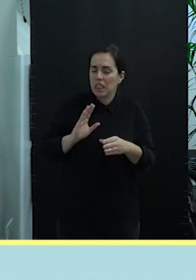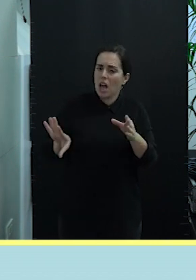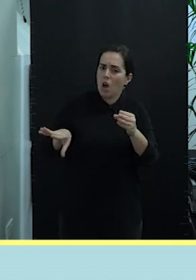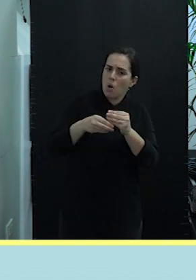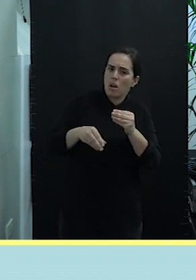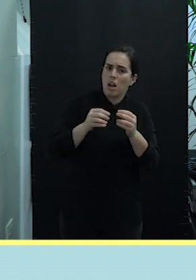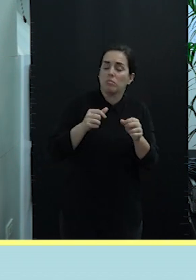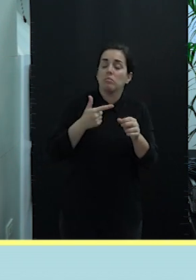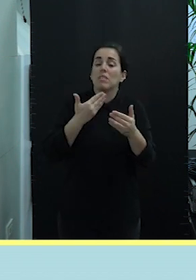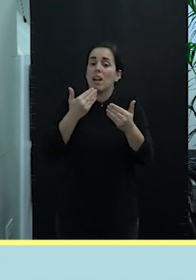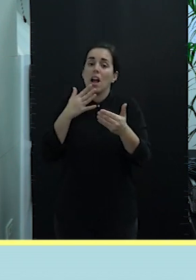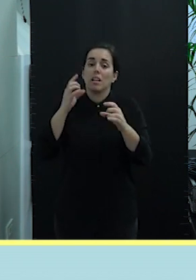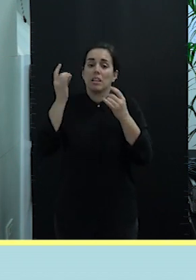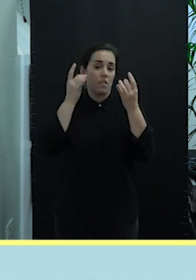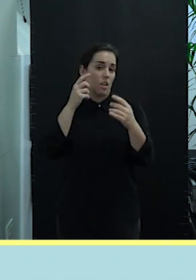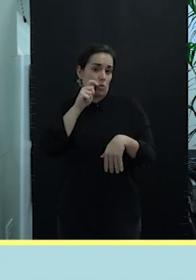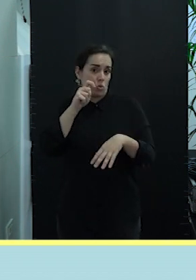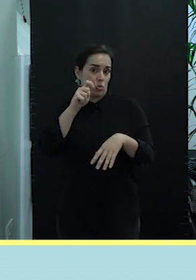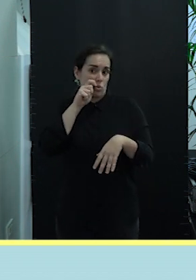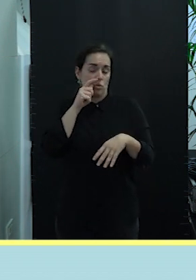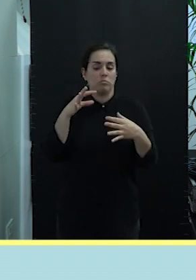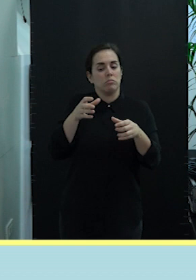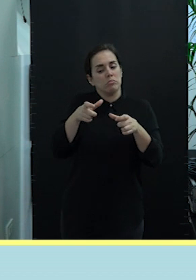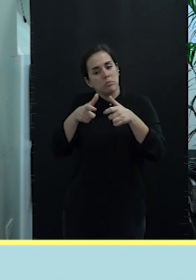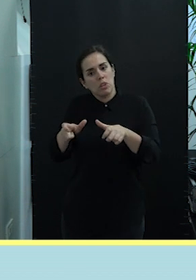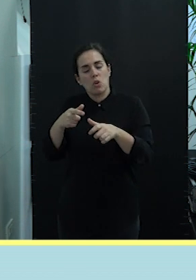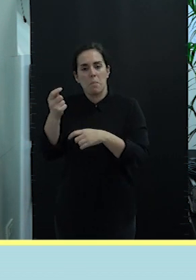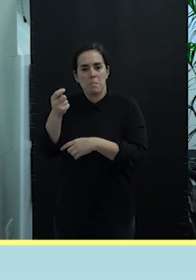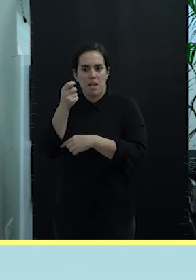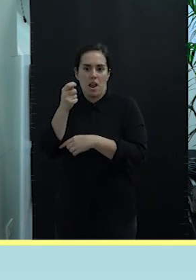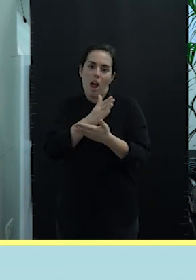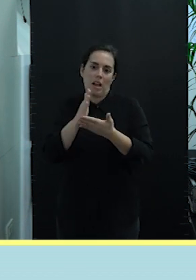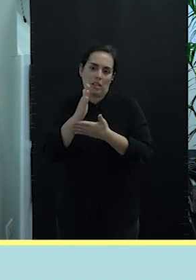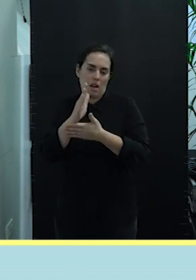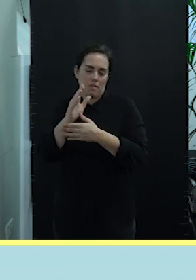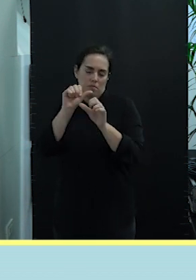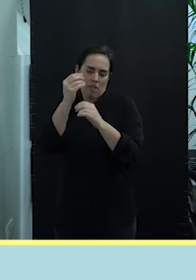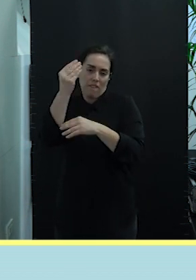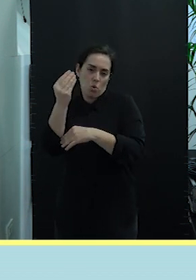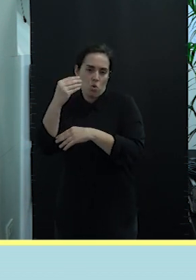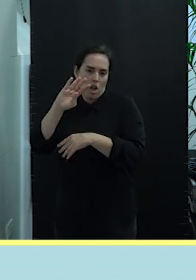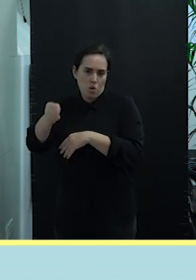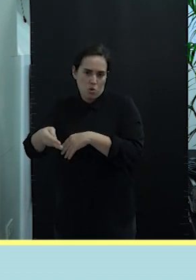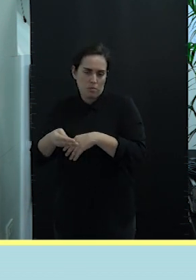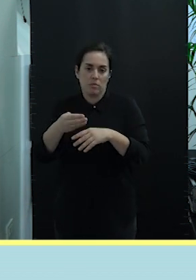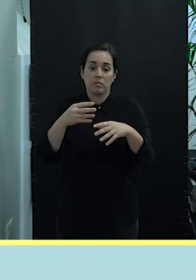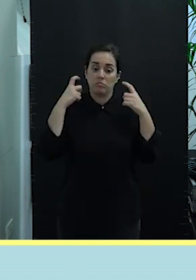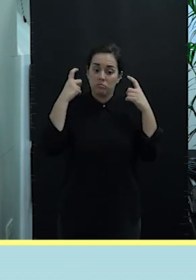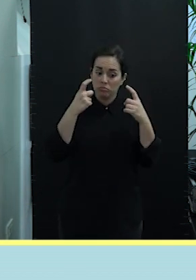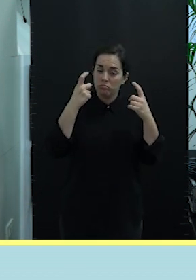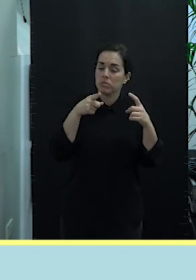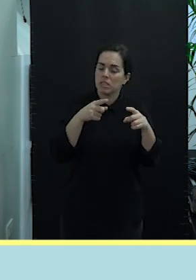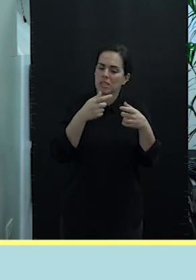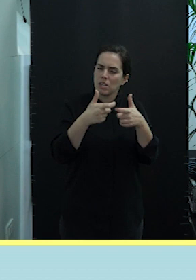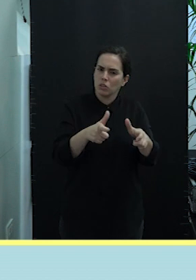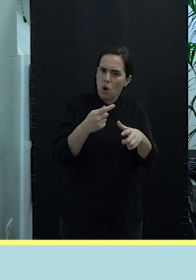turísticas gestionadas desde el sector pesquero a través de la figura del club. Reducir el esfuerzo sobre los stocks pesqueros. Mejorar